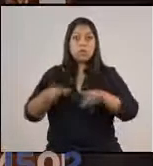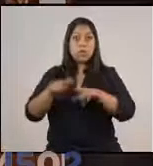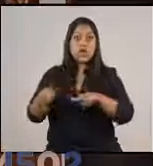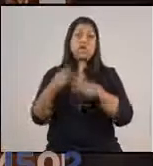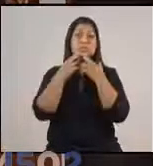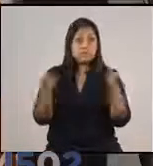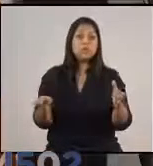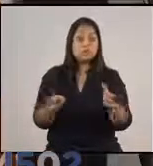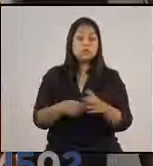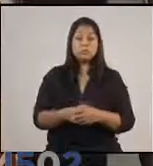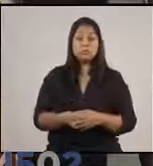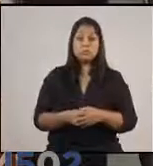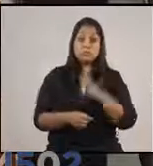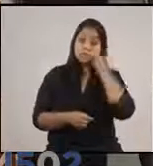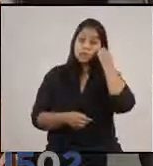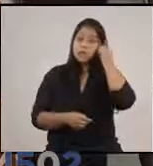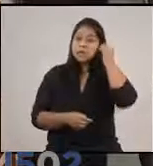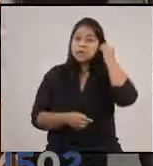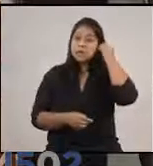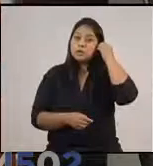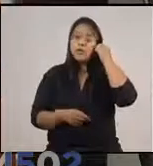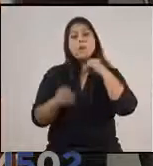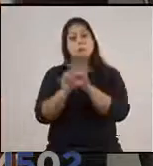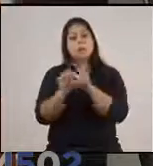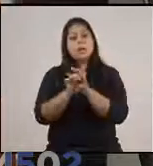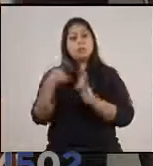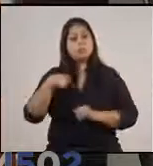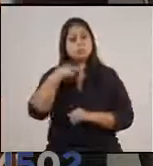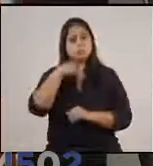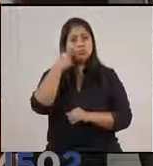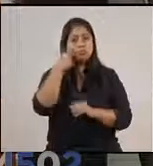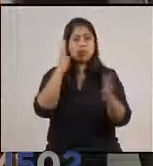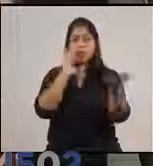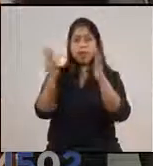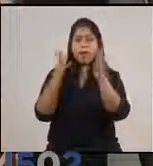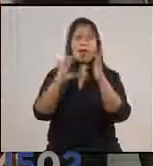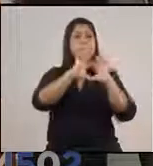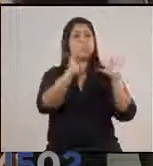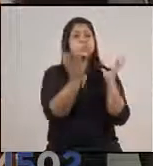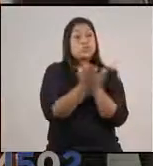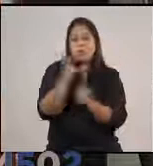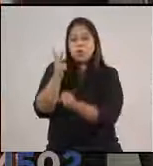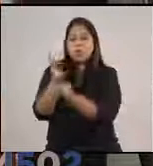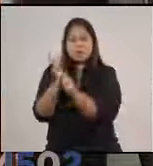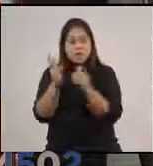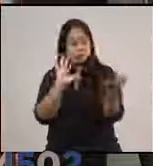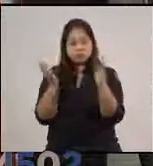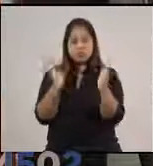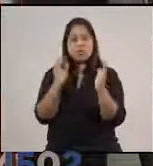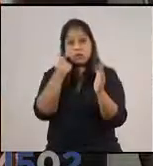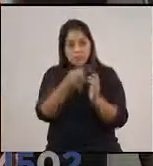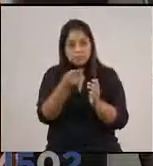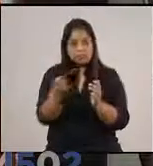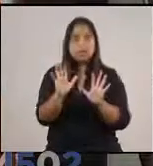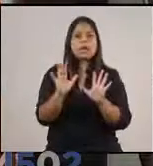espacios públicos. Si nosotros vemos y comparamos el mundo, las cifras del mundo con las que vivamos en Guatemala, la